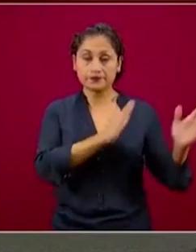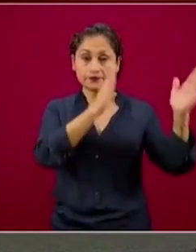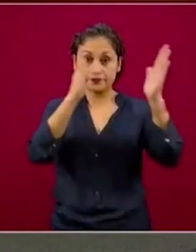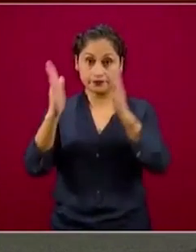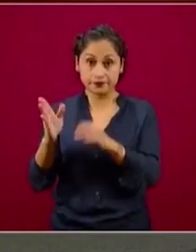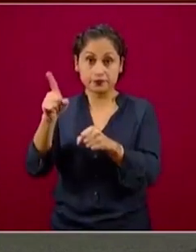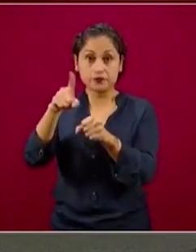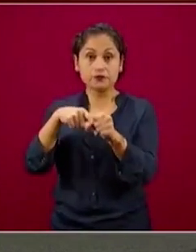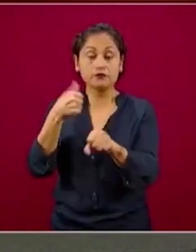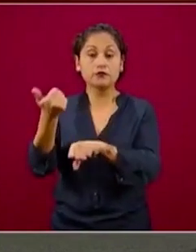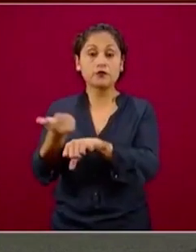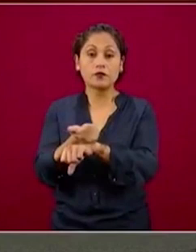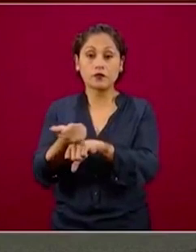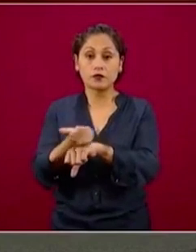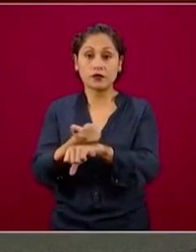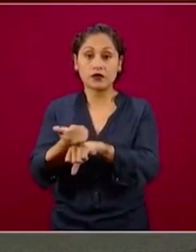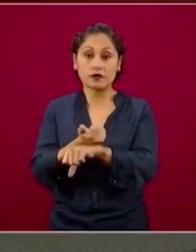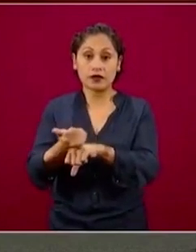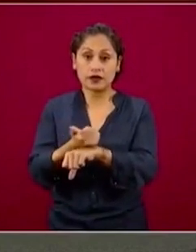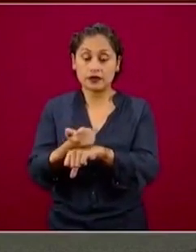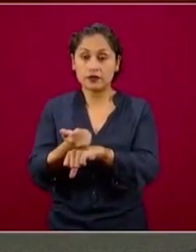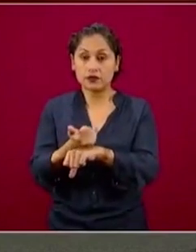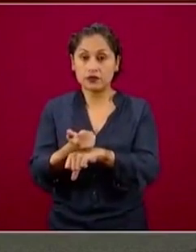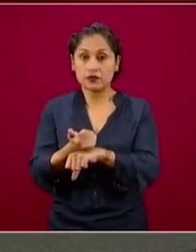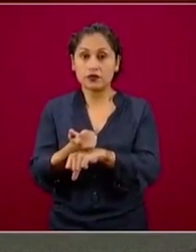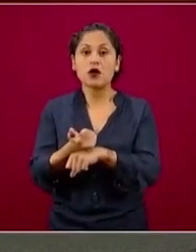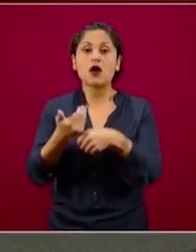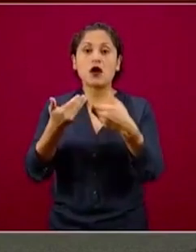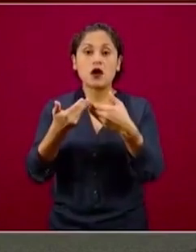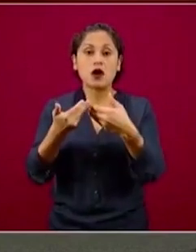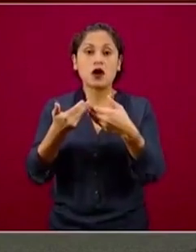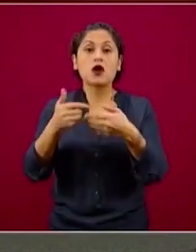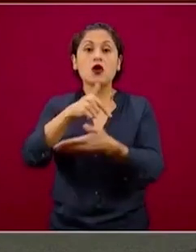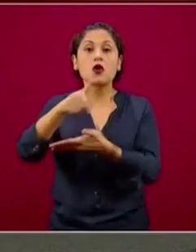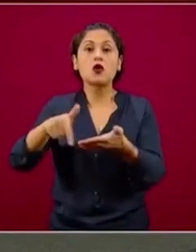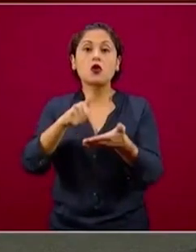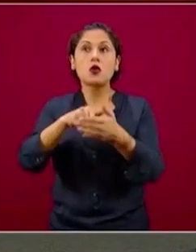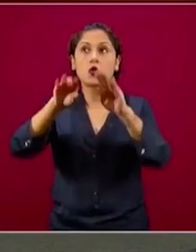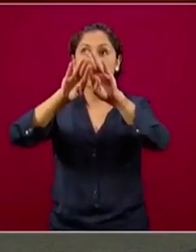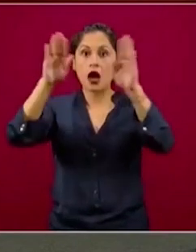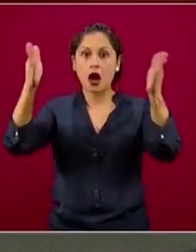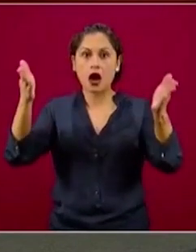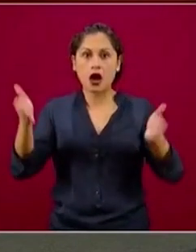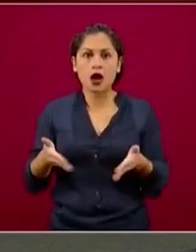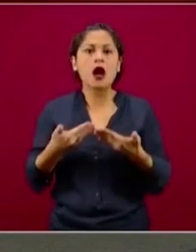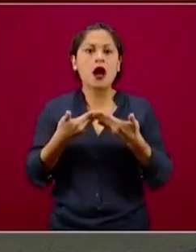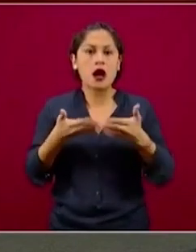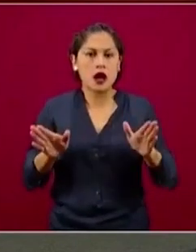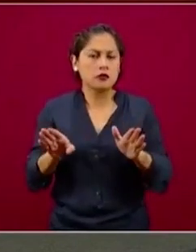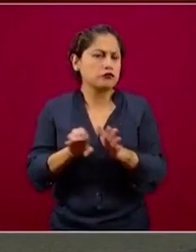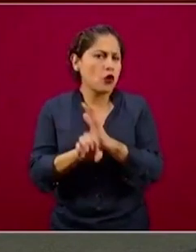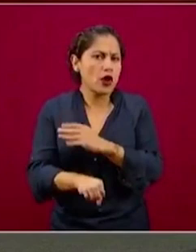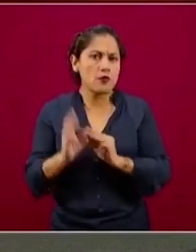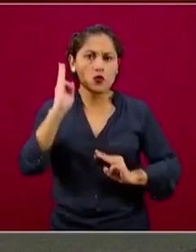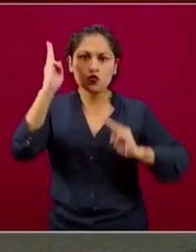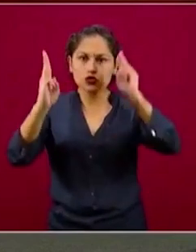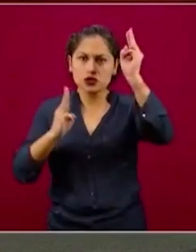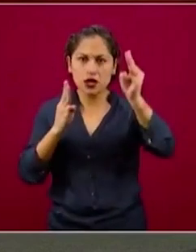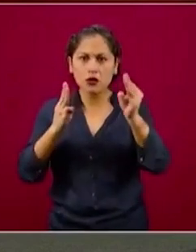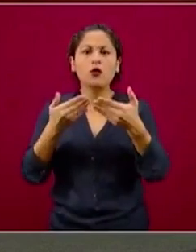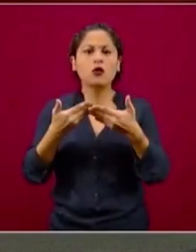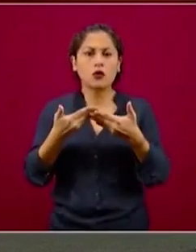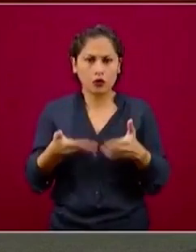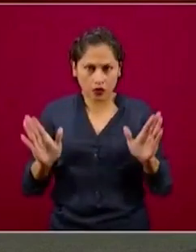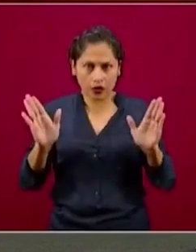se abren los espacios cerrados, esto sería como un museo, se abre el espacio abierto,